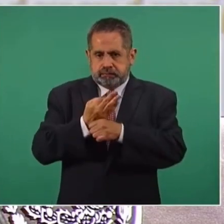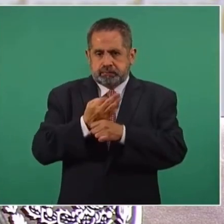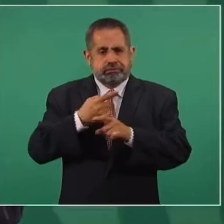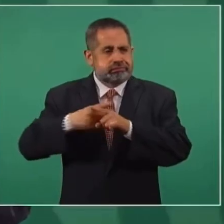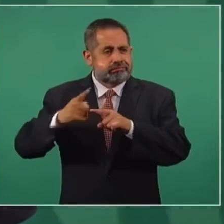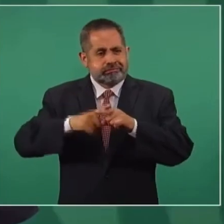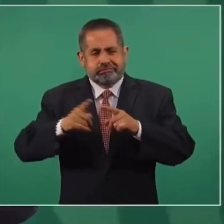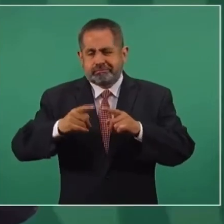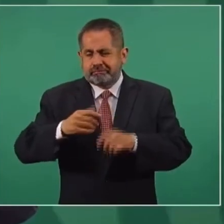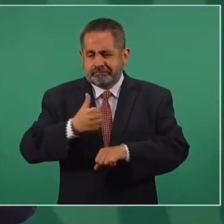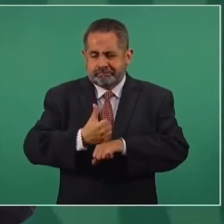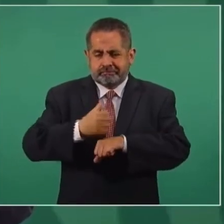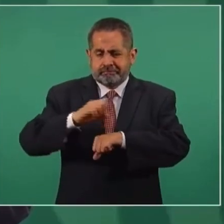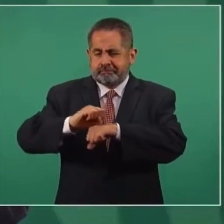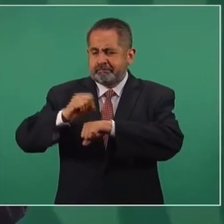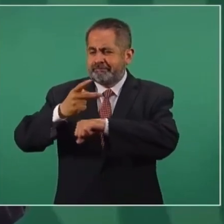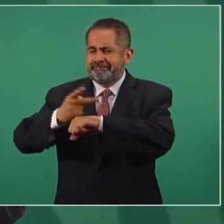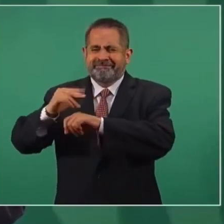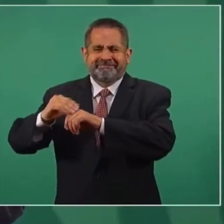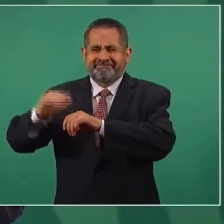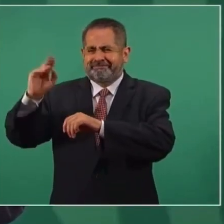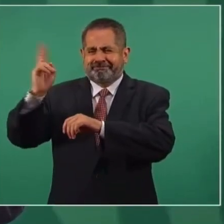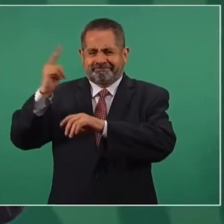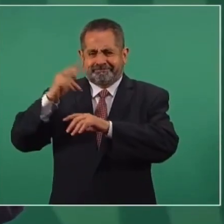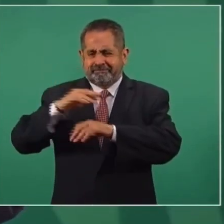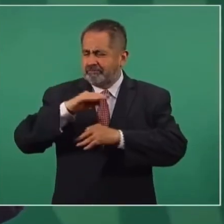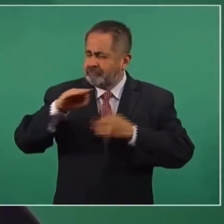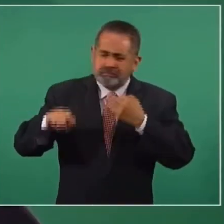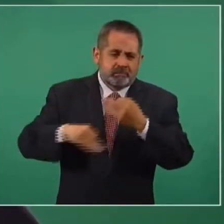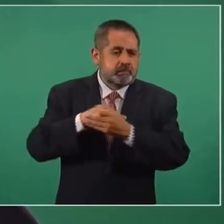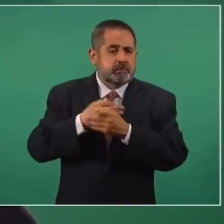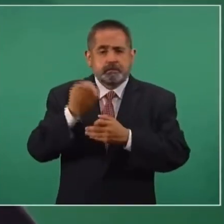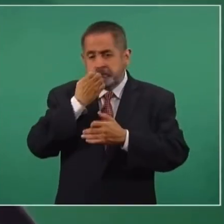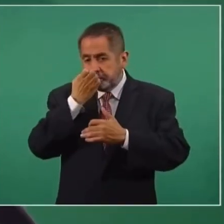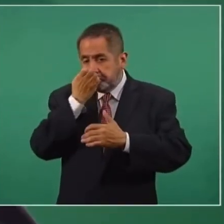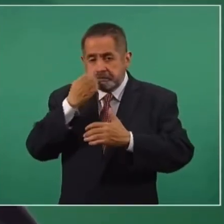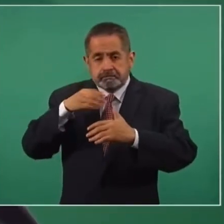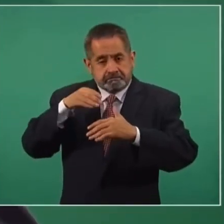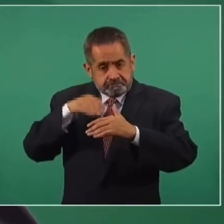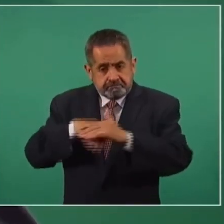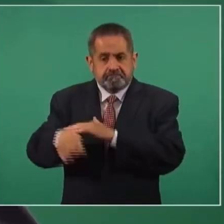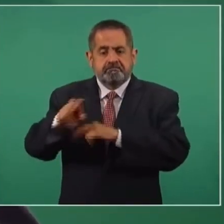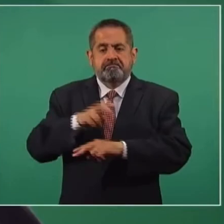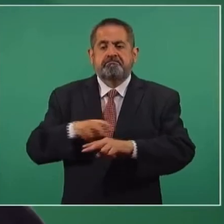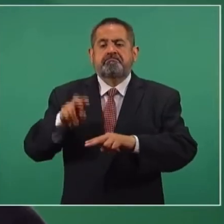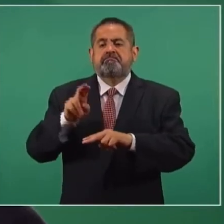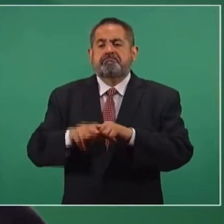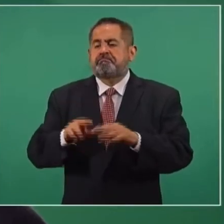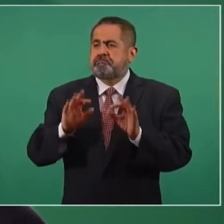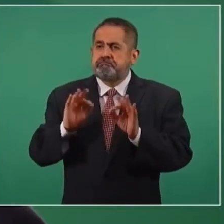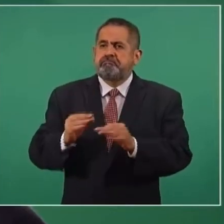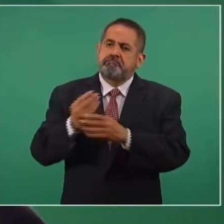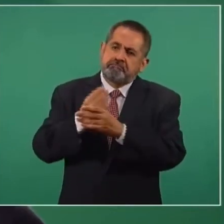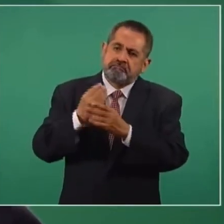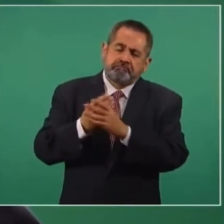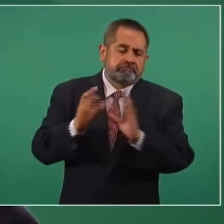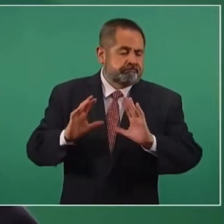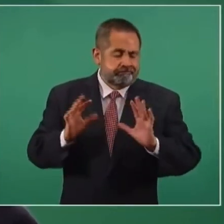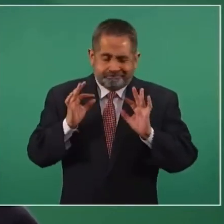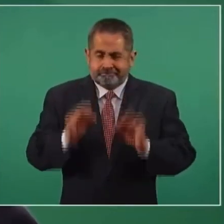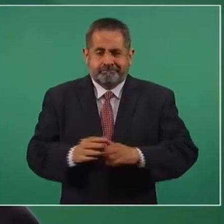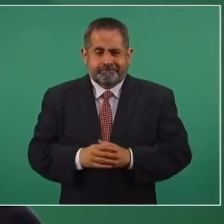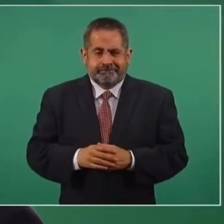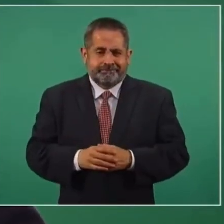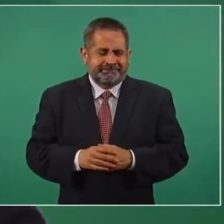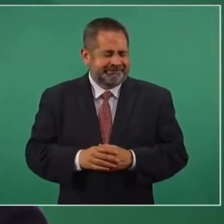niveles de escolaridad regresen a clases presenciales. Esto es